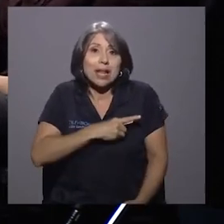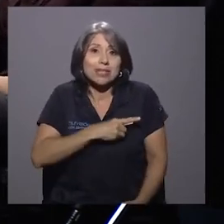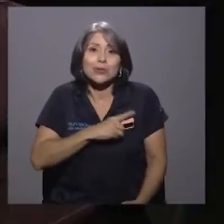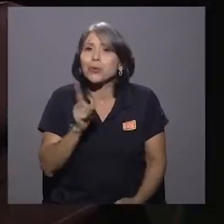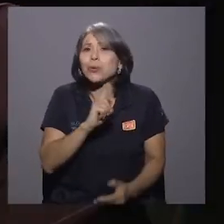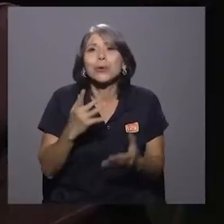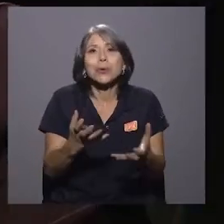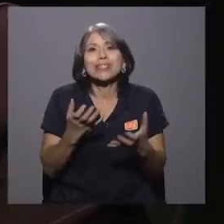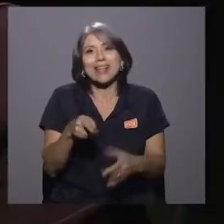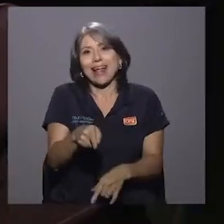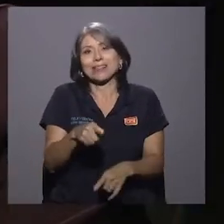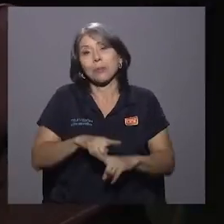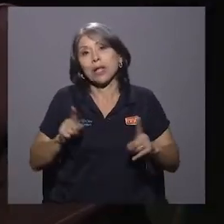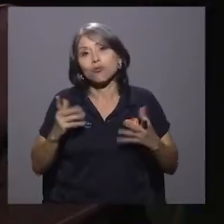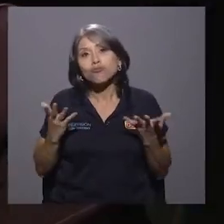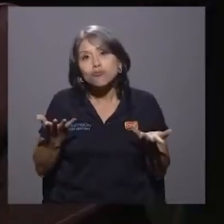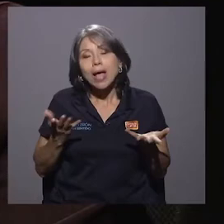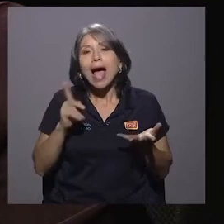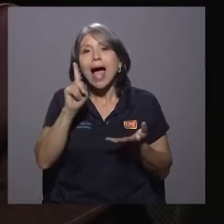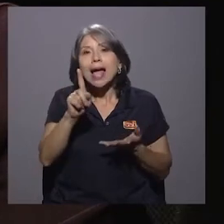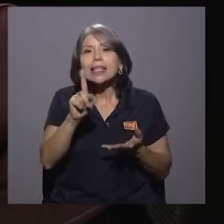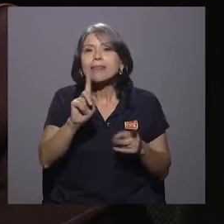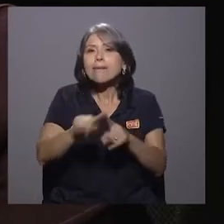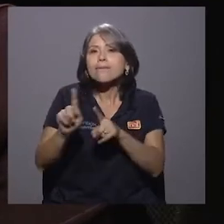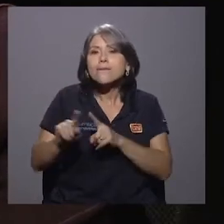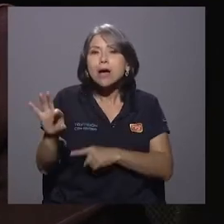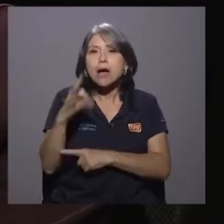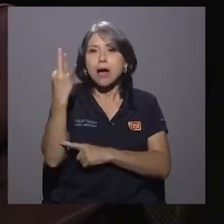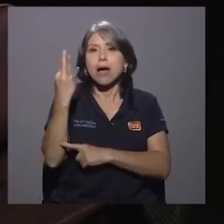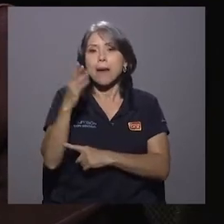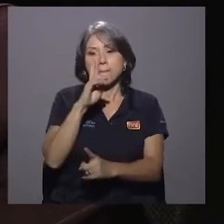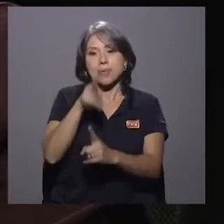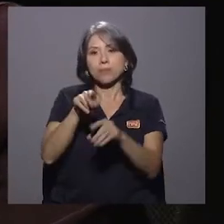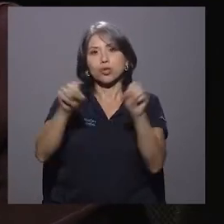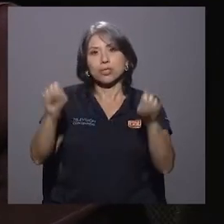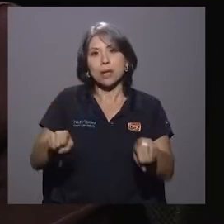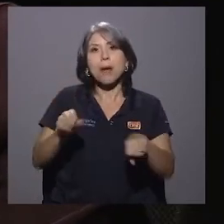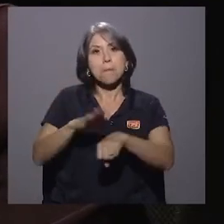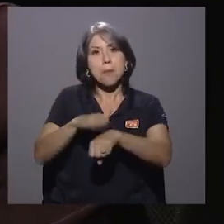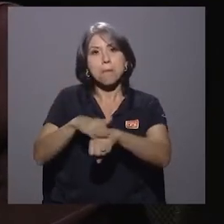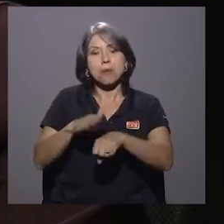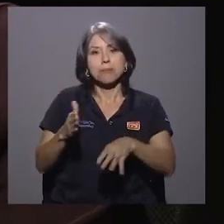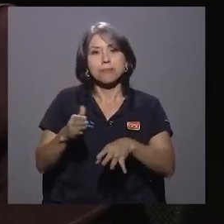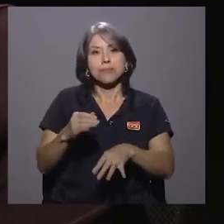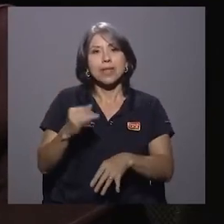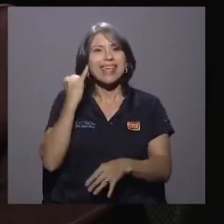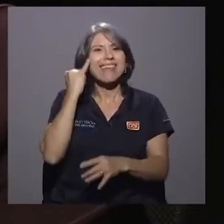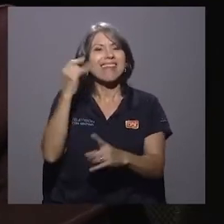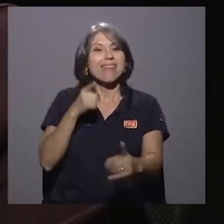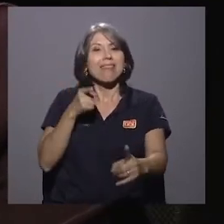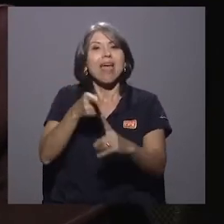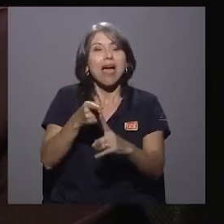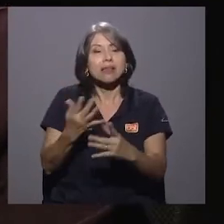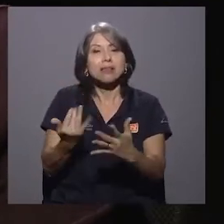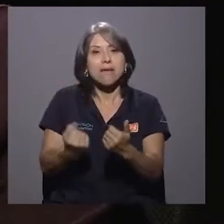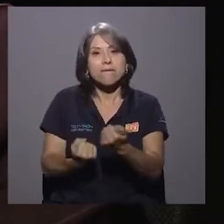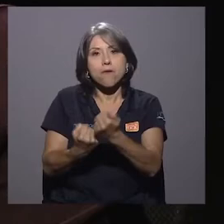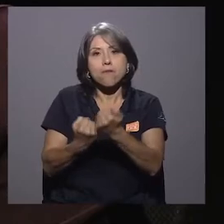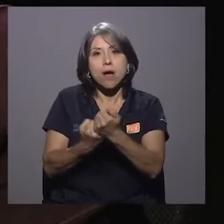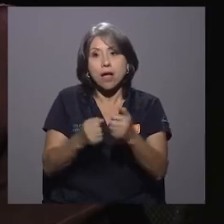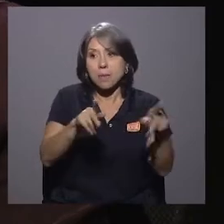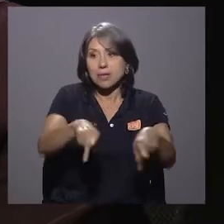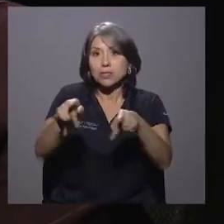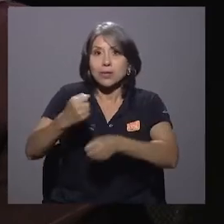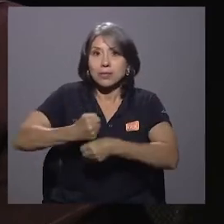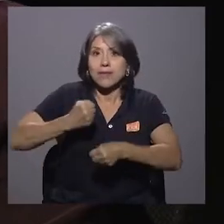extremos, pero hay mecanismos que el mismo sistema permite. Y la idea es reforzar que el personal se